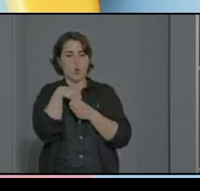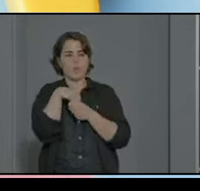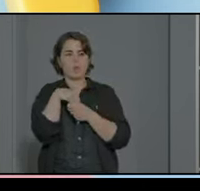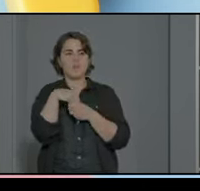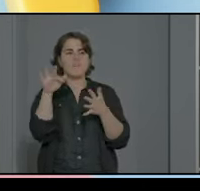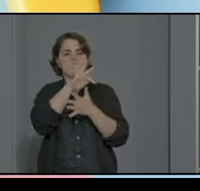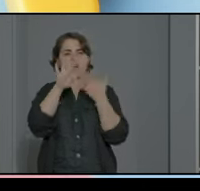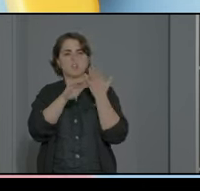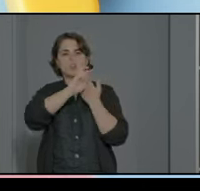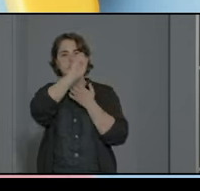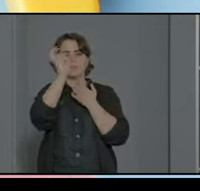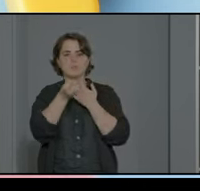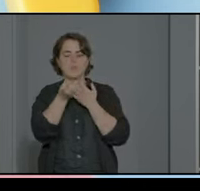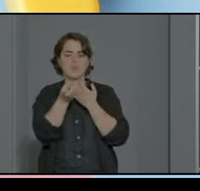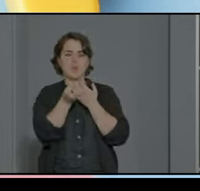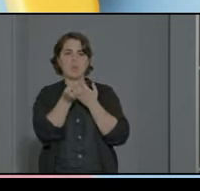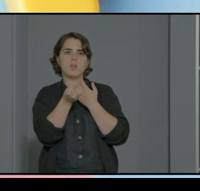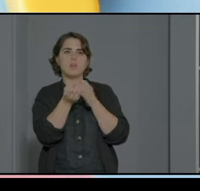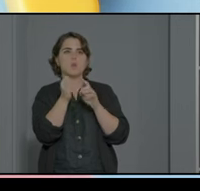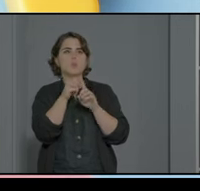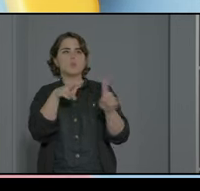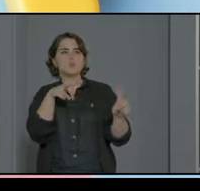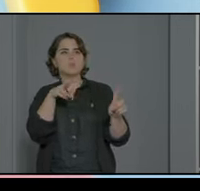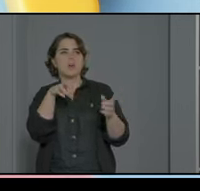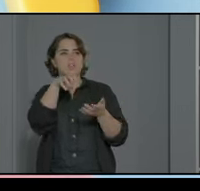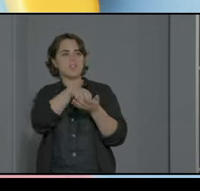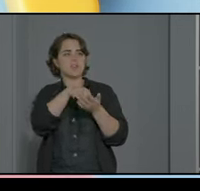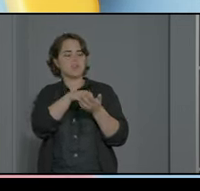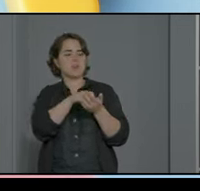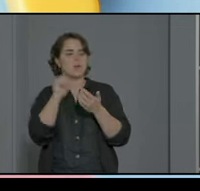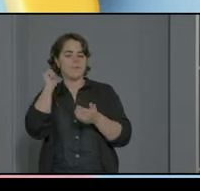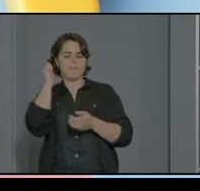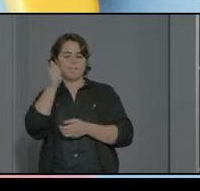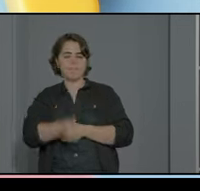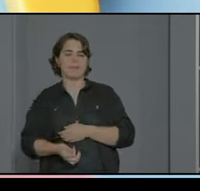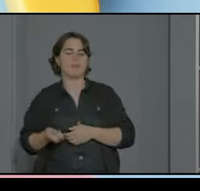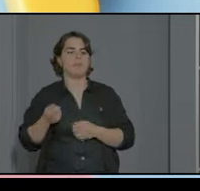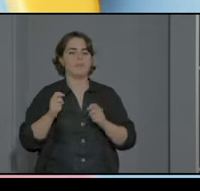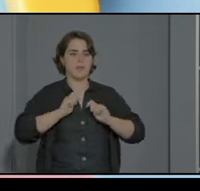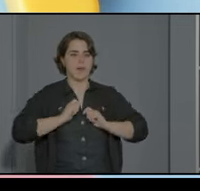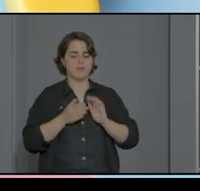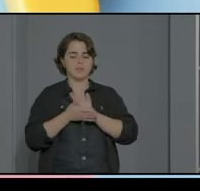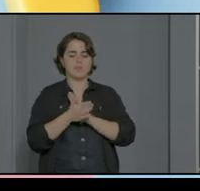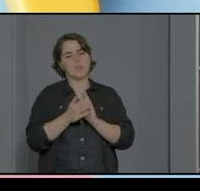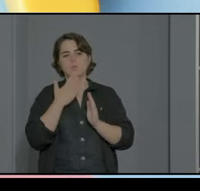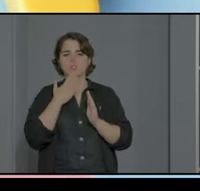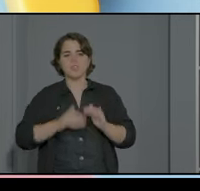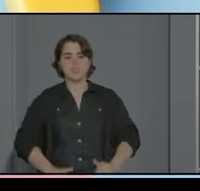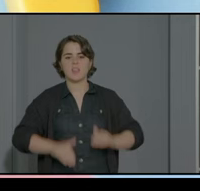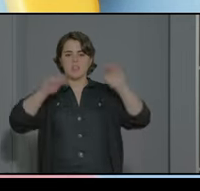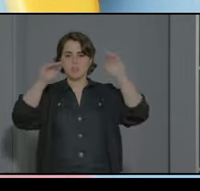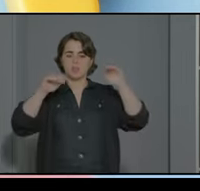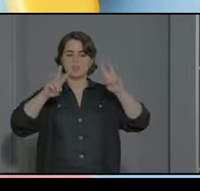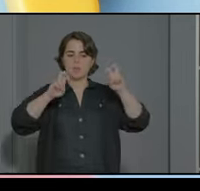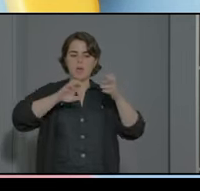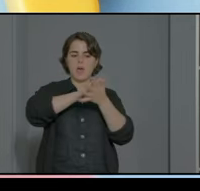diversidad nos ha enriquecido como centro para nosotros nosotros ha sido un crecimiento hablamos de diversidad es verdad que estamos